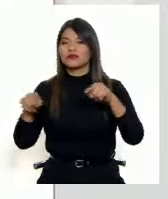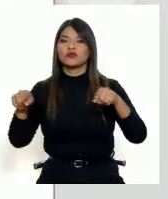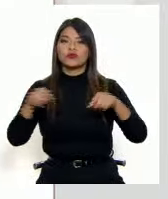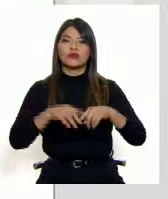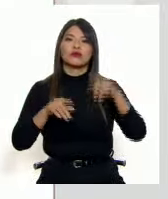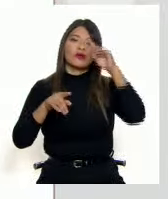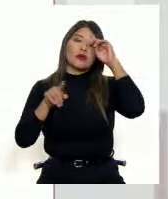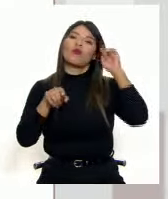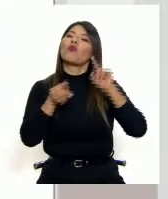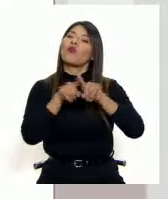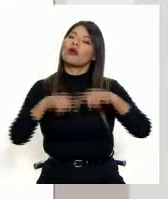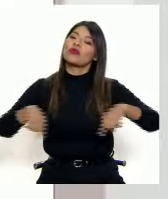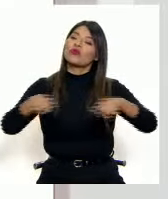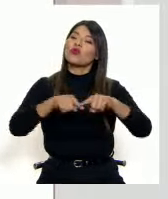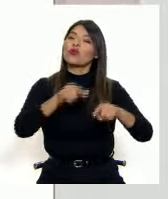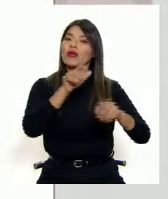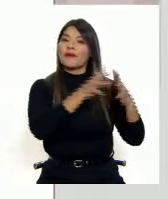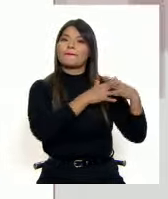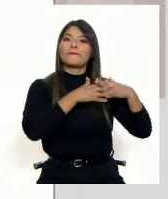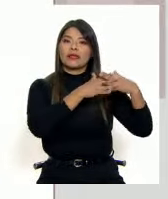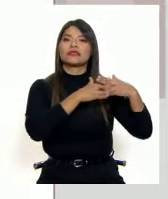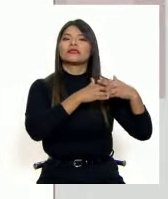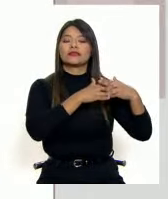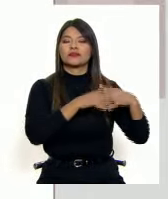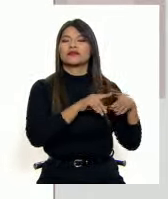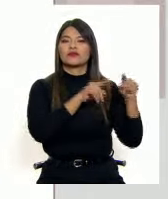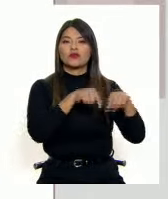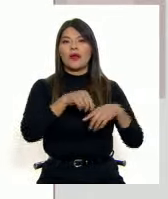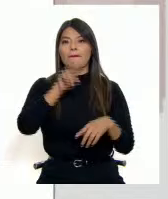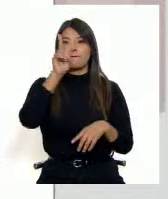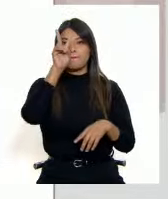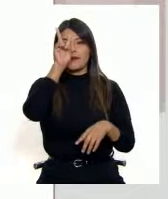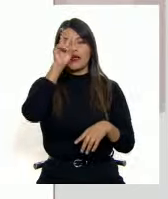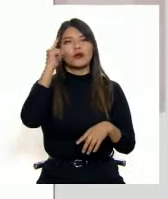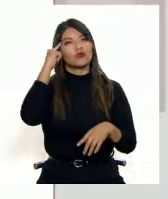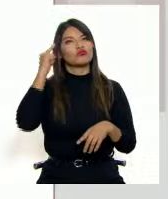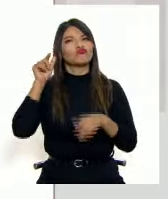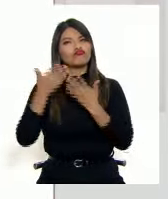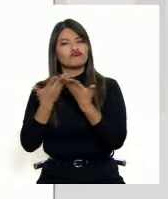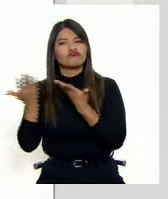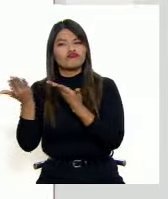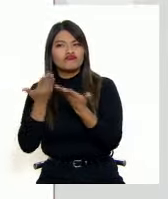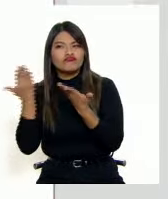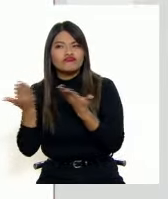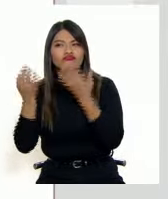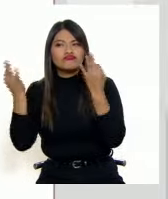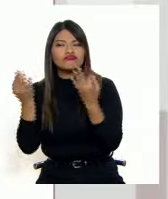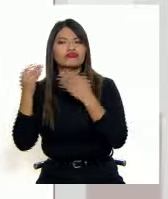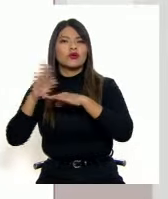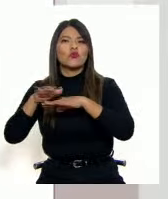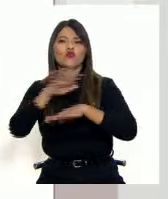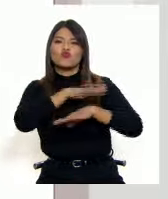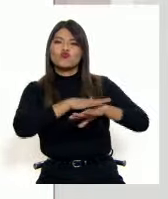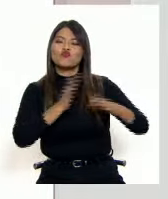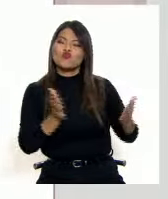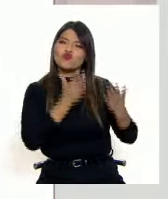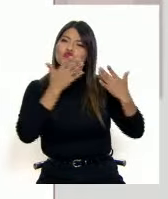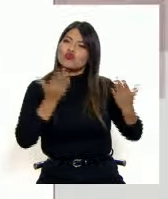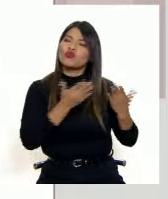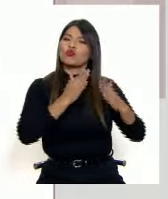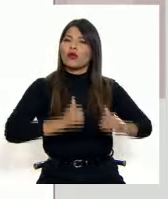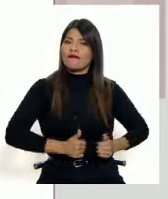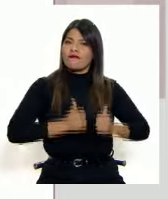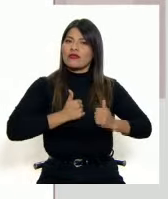y el pueblo estadounidense. El Perú formula votos para la pronta recuperación del candidato Trump y las demás